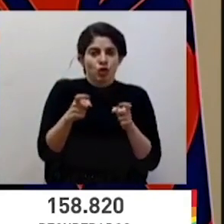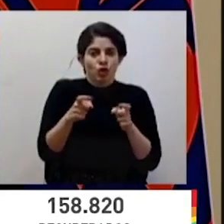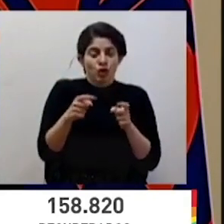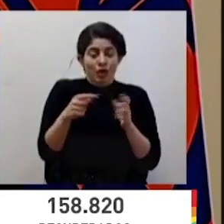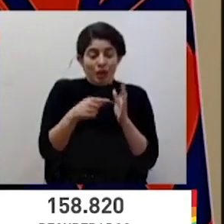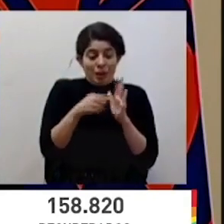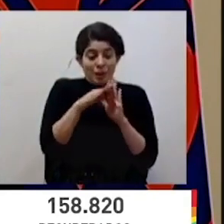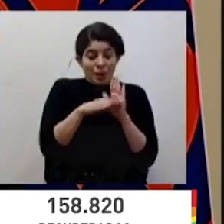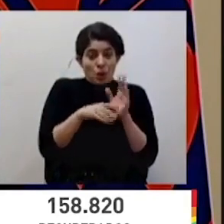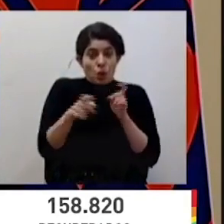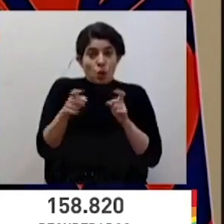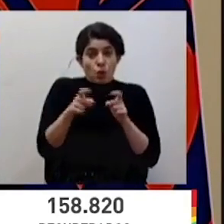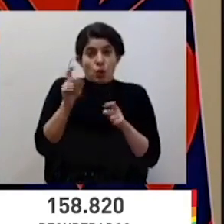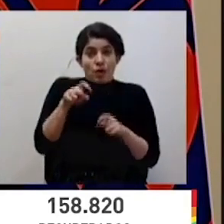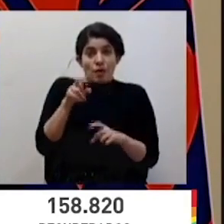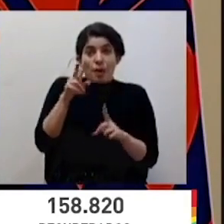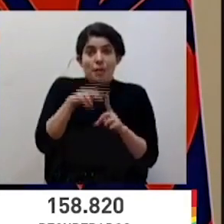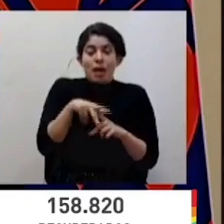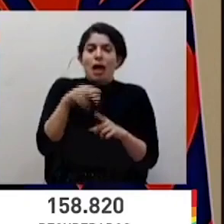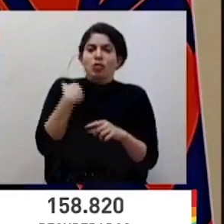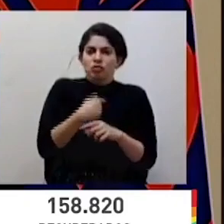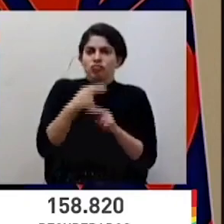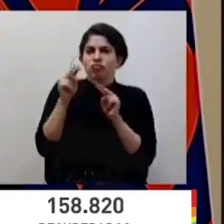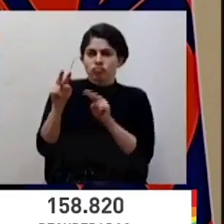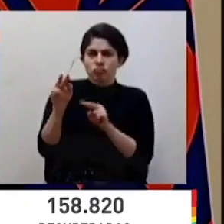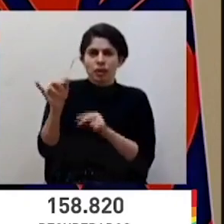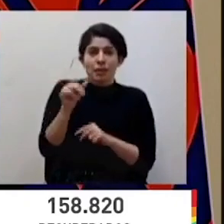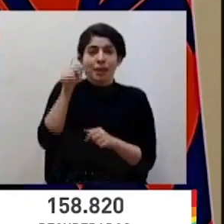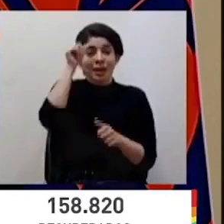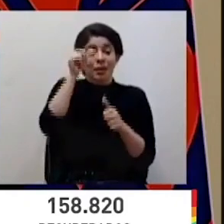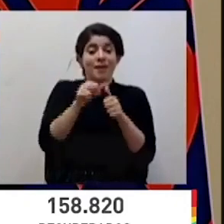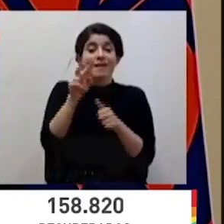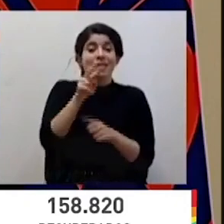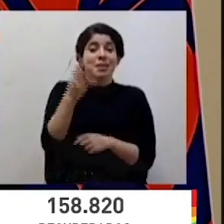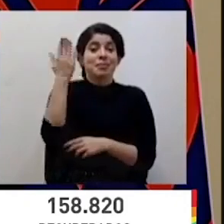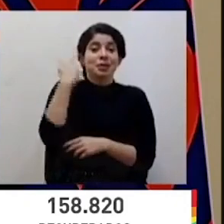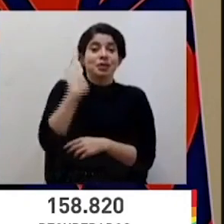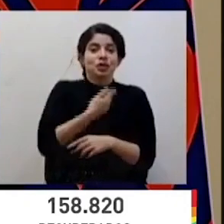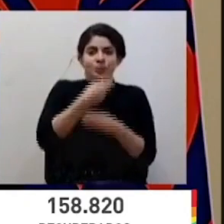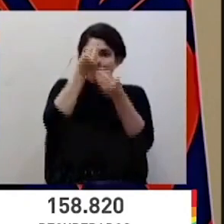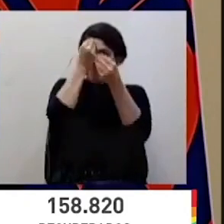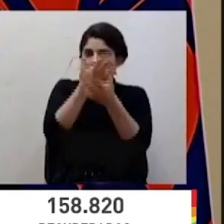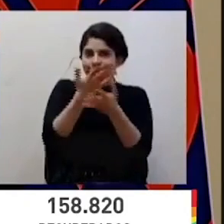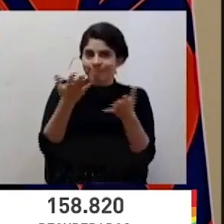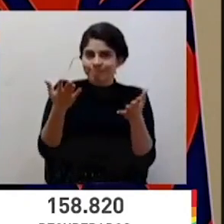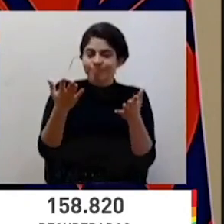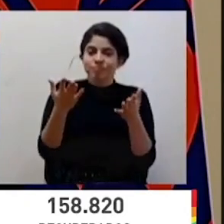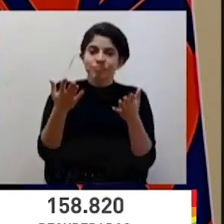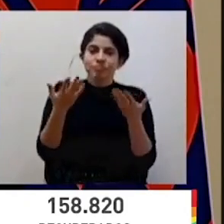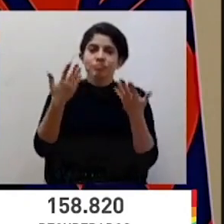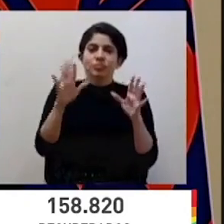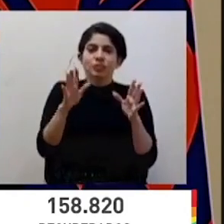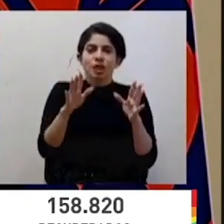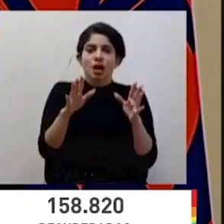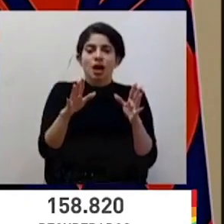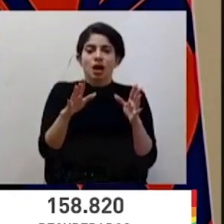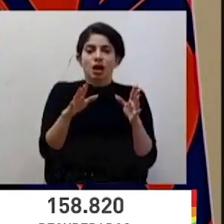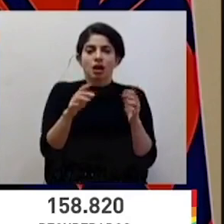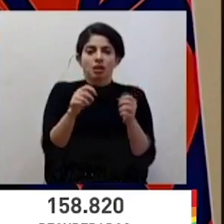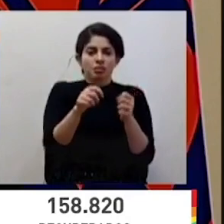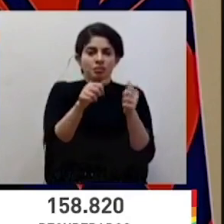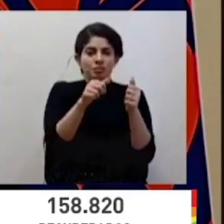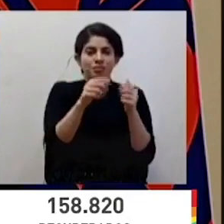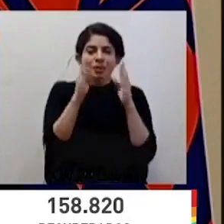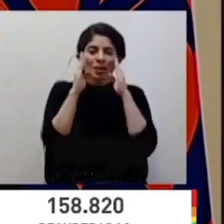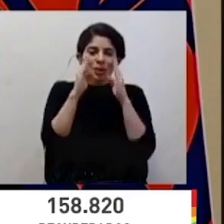respecto se deban de tomar. Recordemos que el viernes pasado anunciamos justamente el levantamiento en